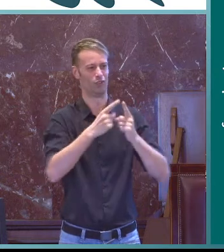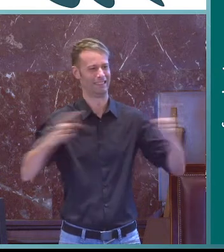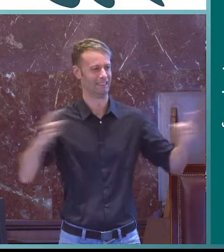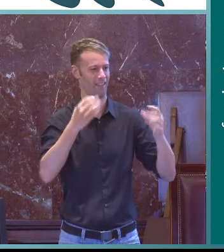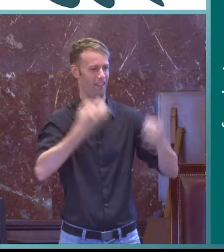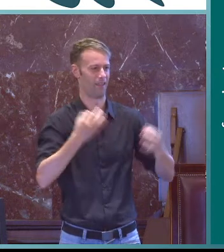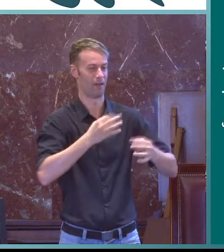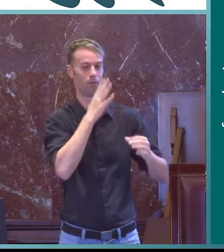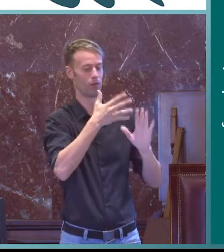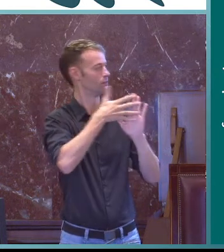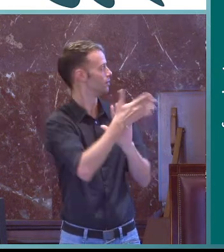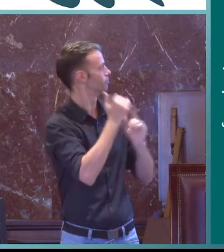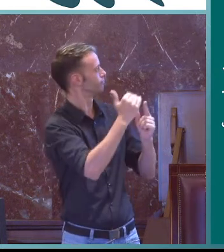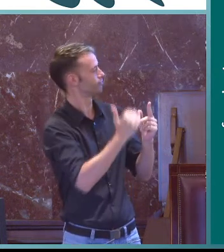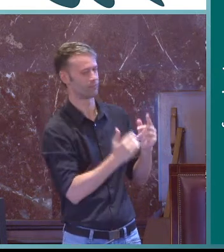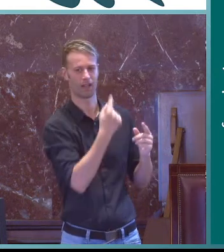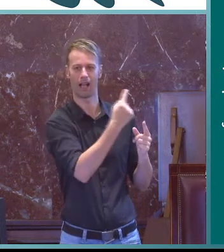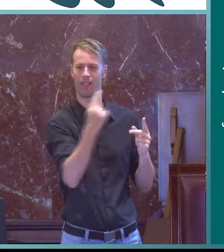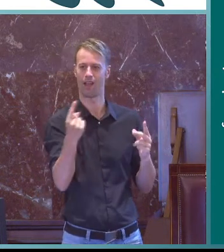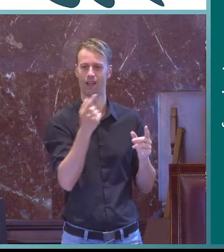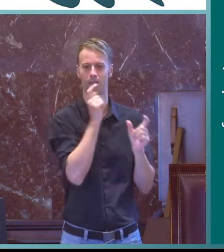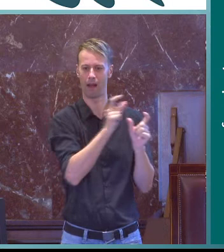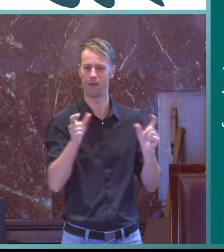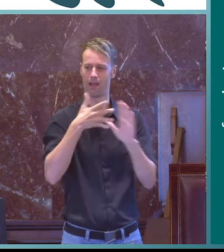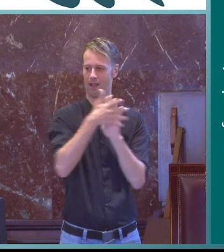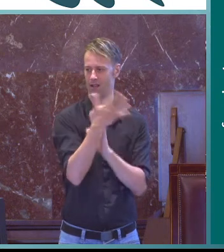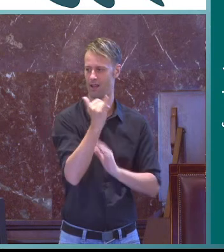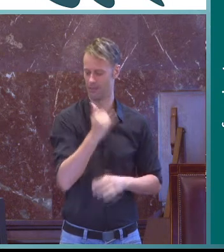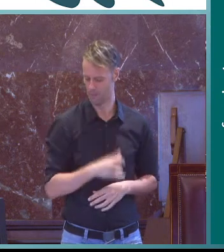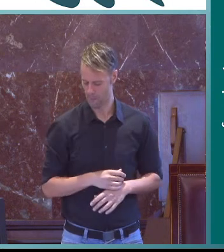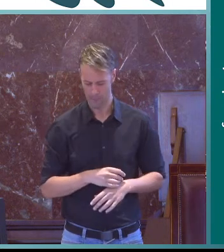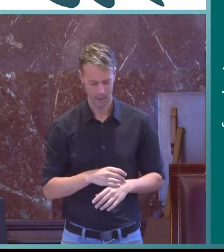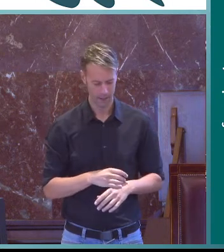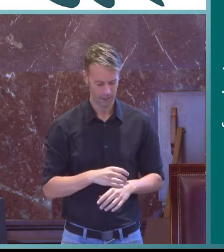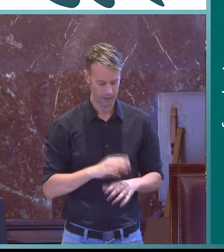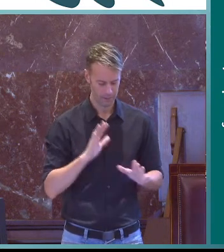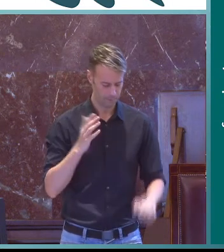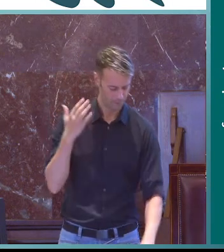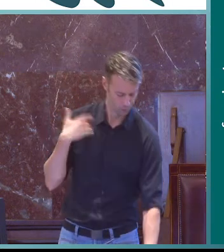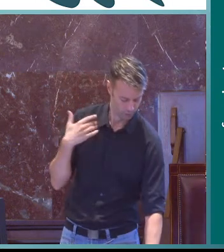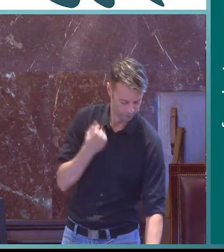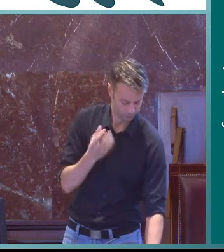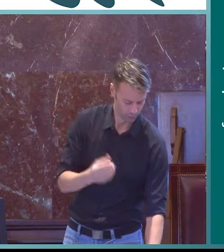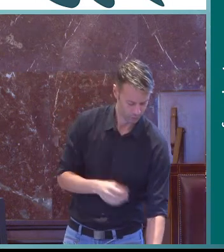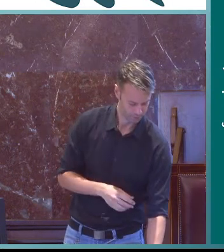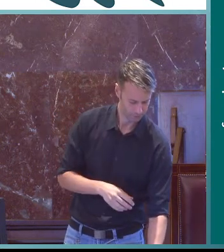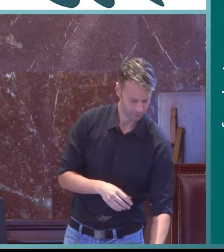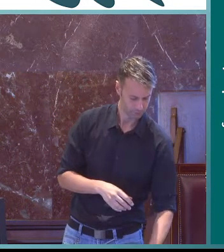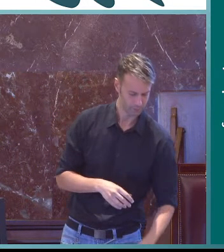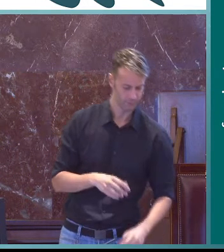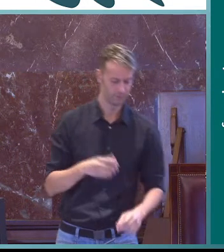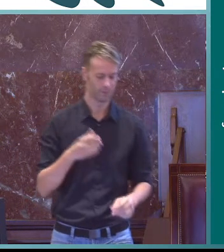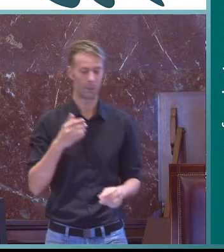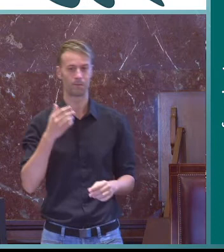con compañeros, refiero, pensamos que es que tenía que ser así de larga, porque esas palabras tienen un significado importante para este tema.